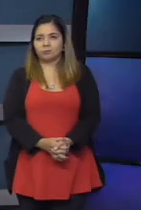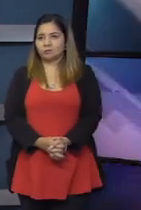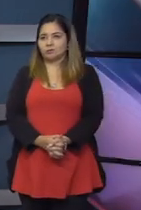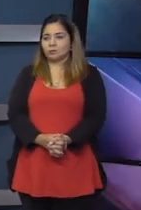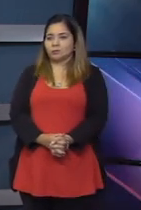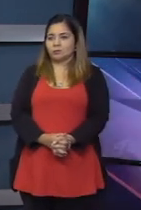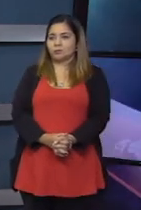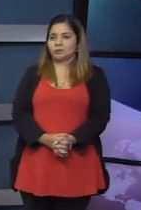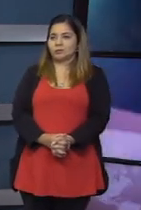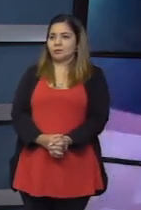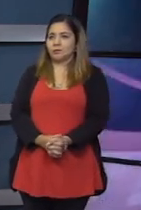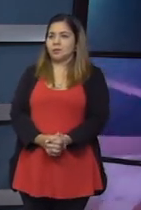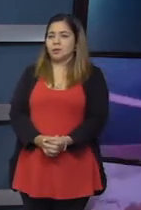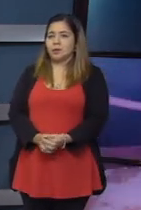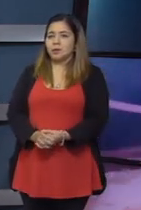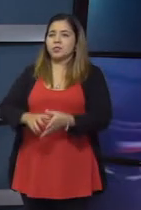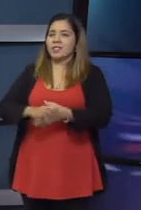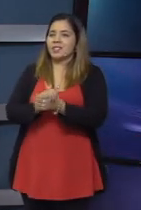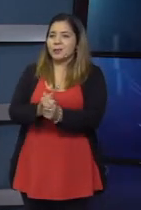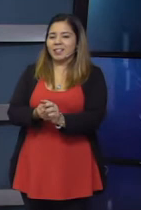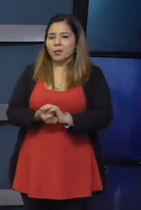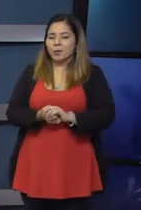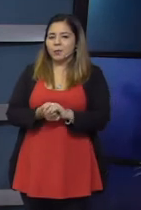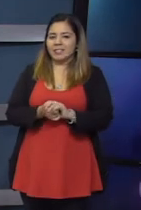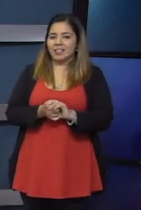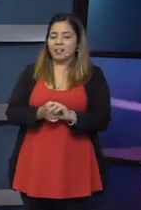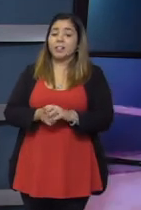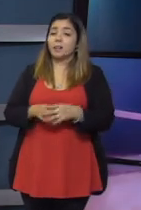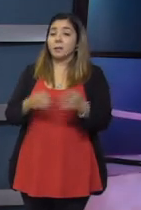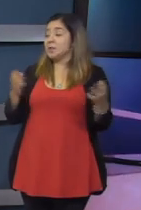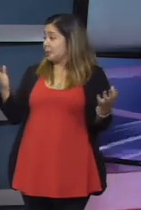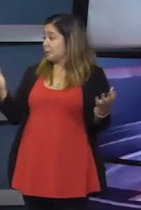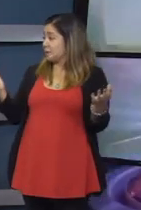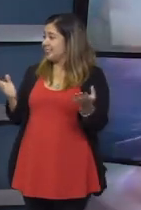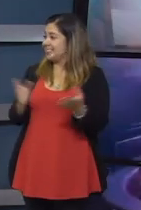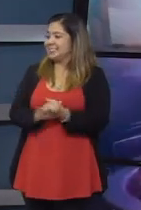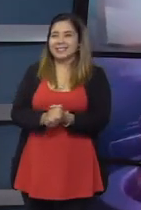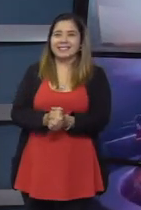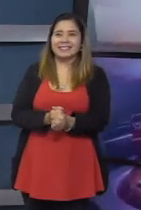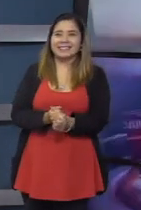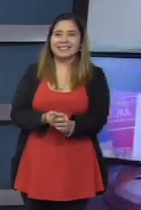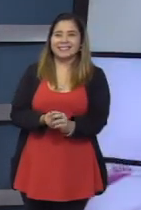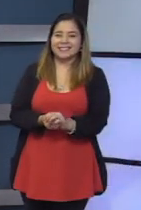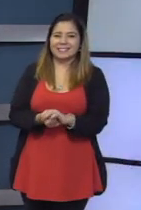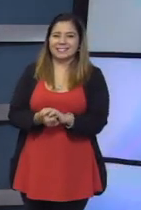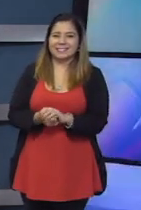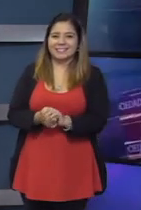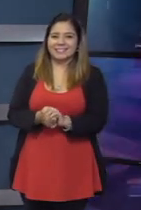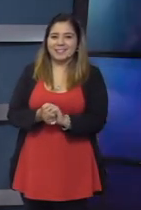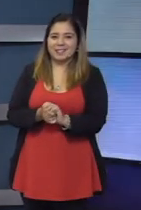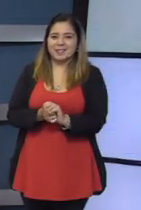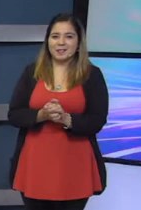los legisladores. Bien. Digo que también es de aplicación inmediata, o sea, inmediatamente en el sueldo del mes de mayo afectado.